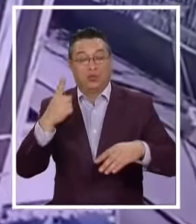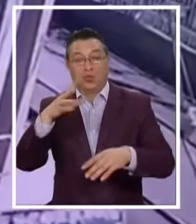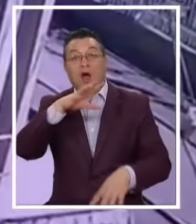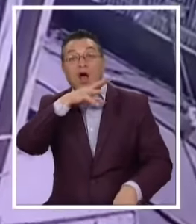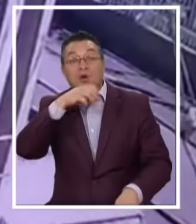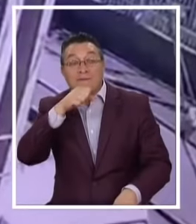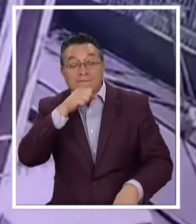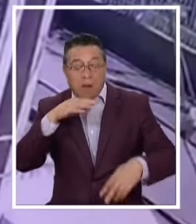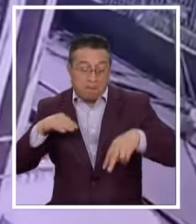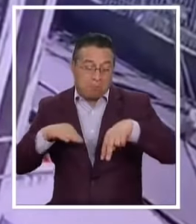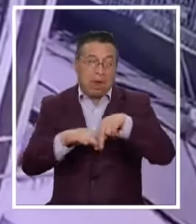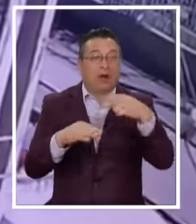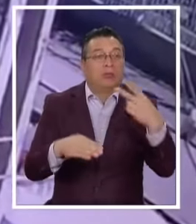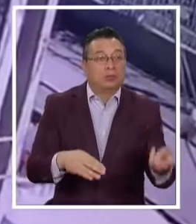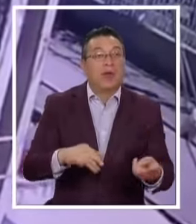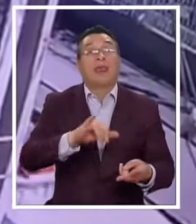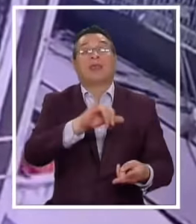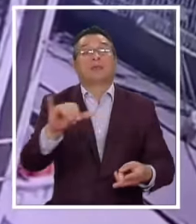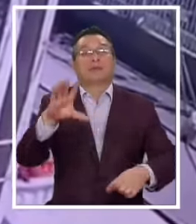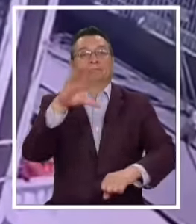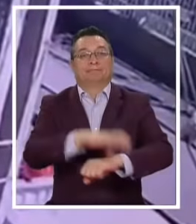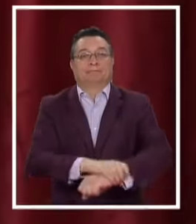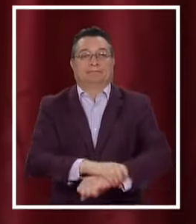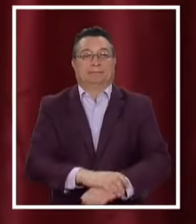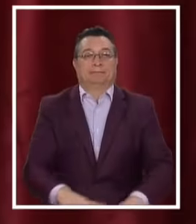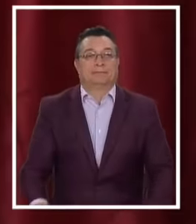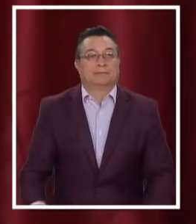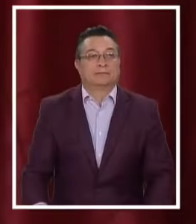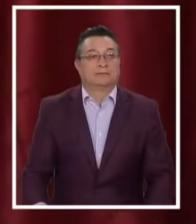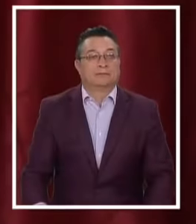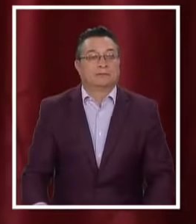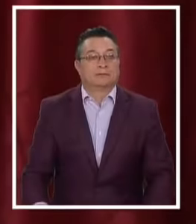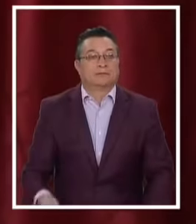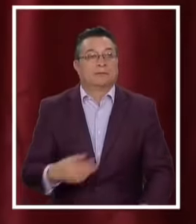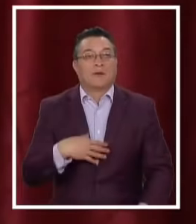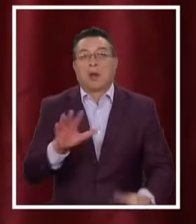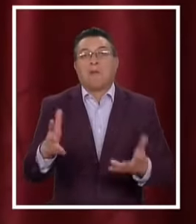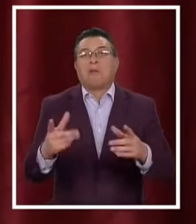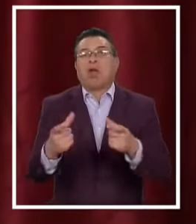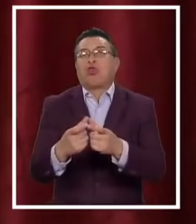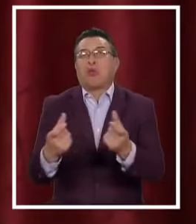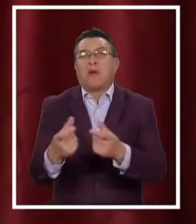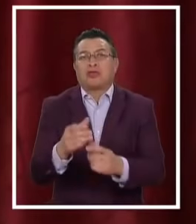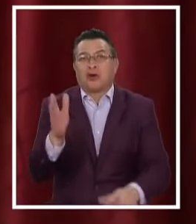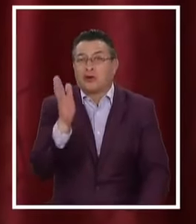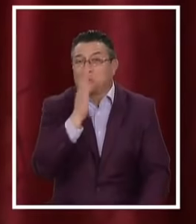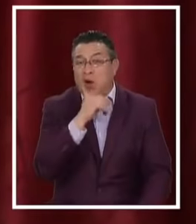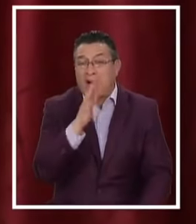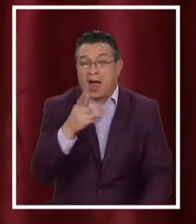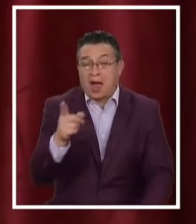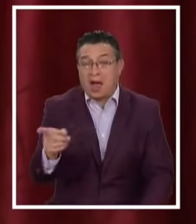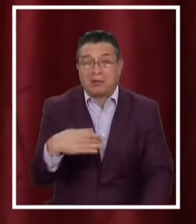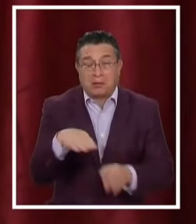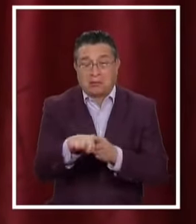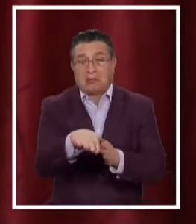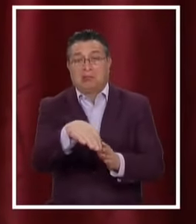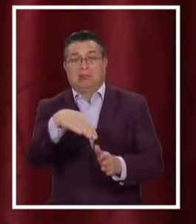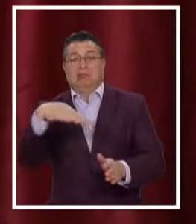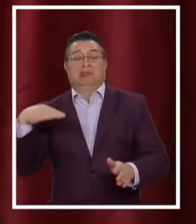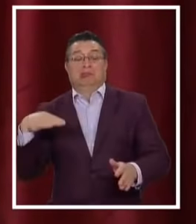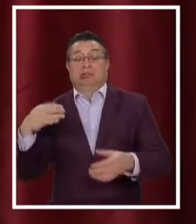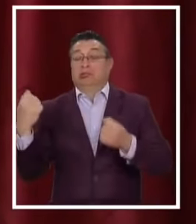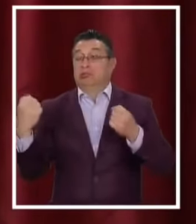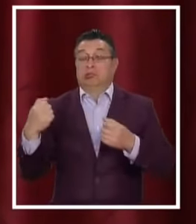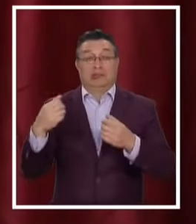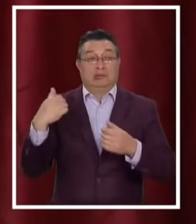adulto Mayor Pero finalmente Fue detenido Y como parece Que no tenía Documento Se echa Para atrás Debego En